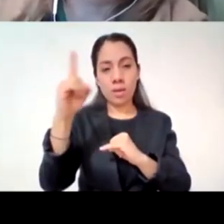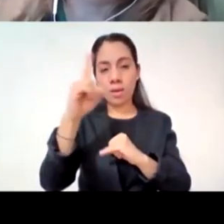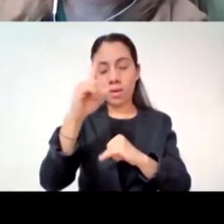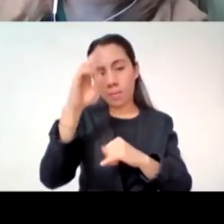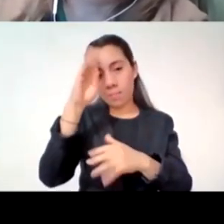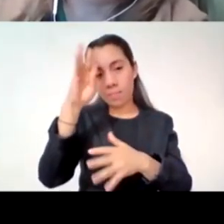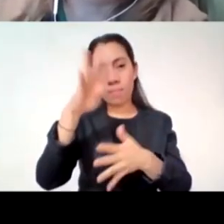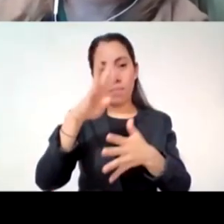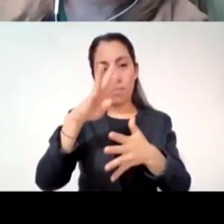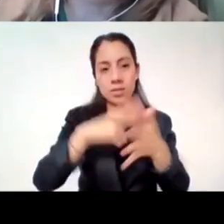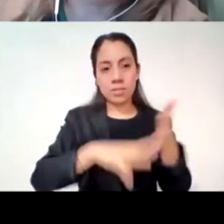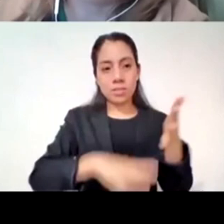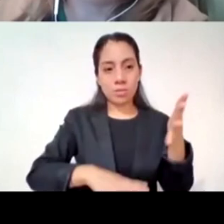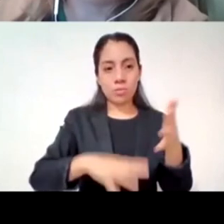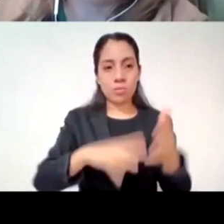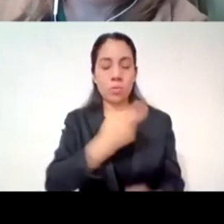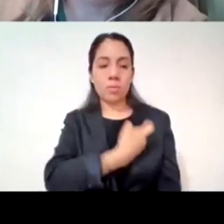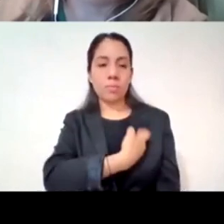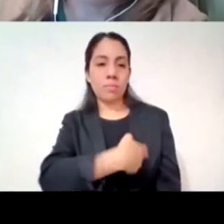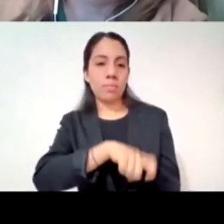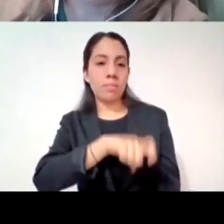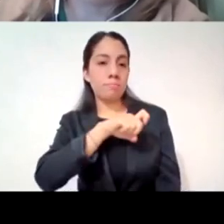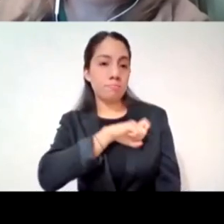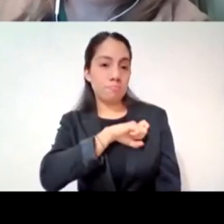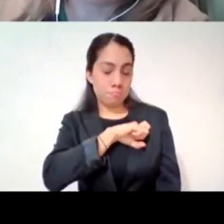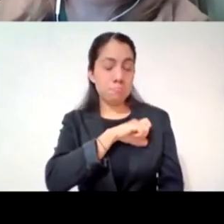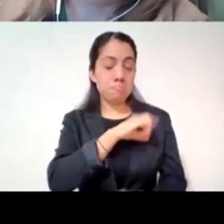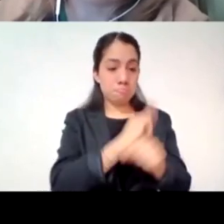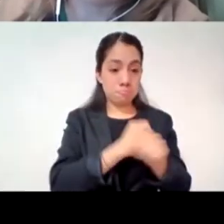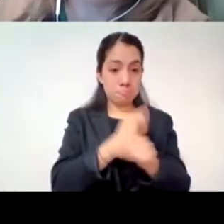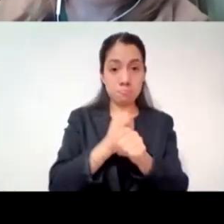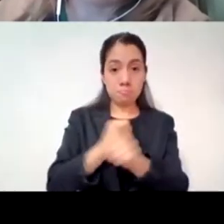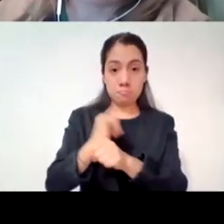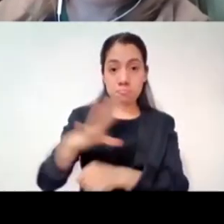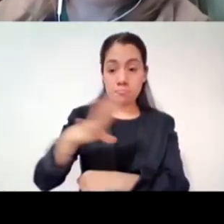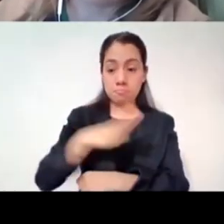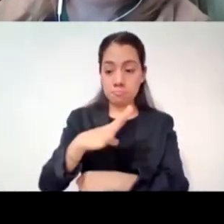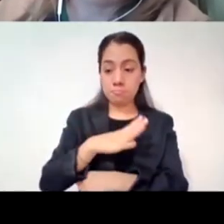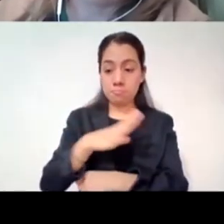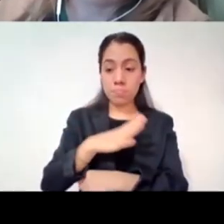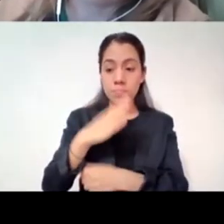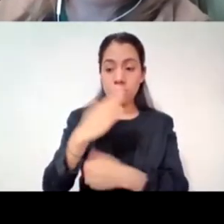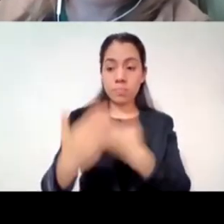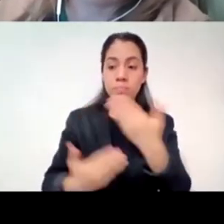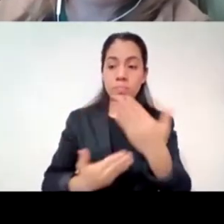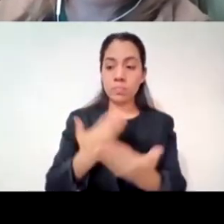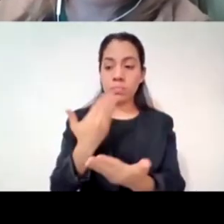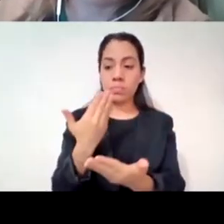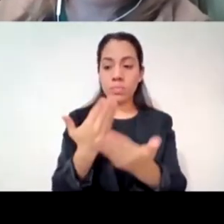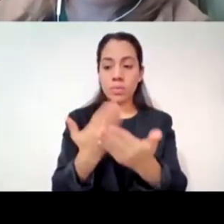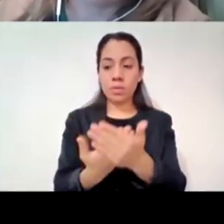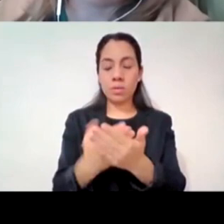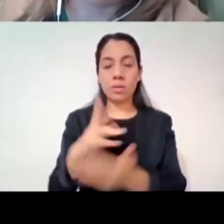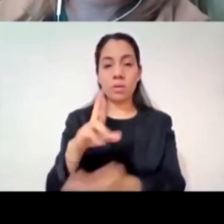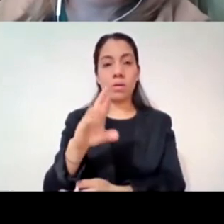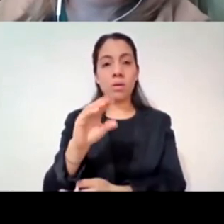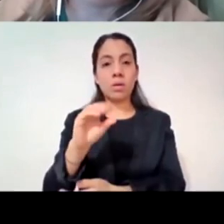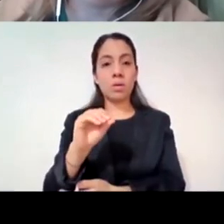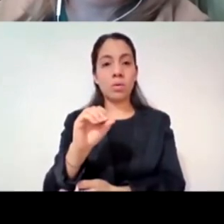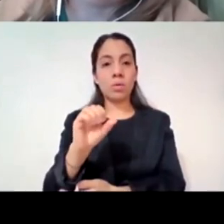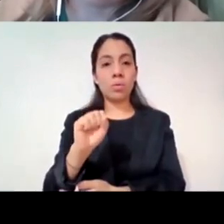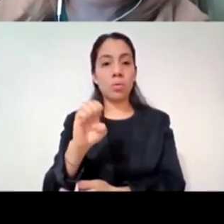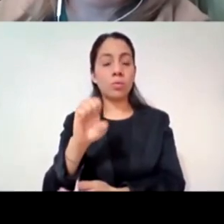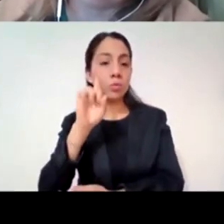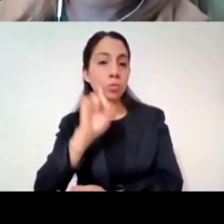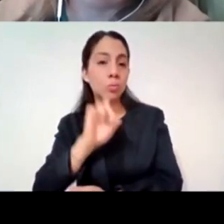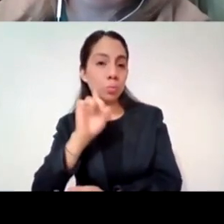contemporáneos permiten identificar que esto que se decía o que en algún momento propuso la doctora Kubler-Ross de que todo va por etapas y primero